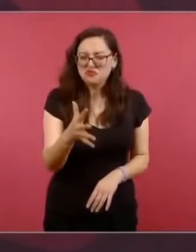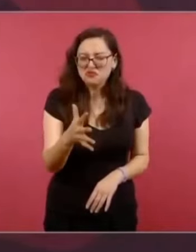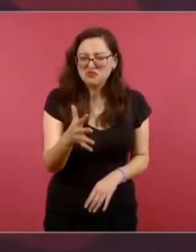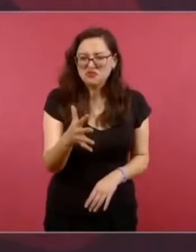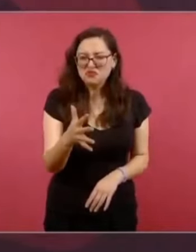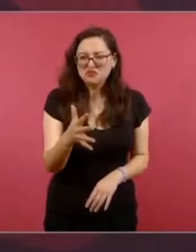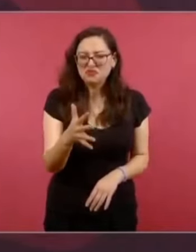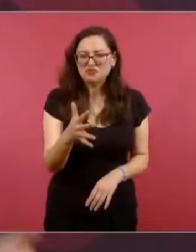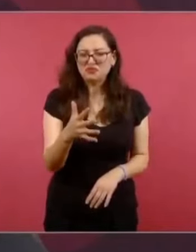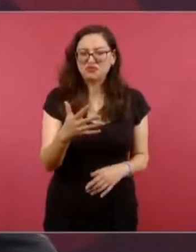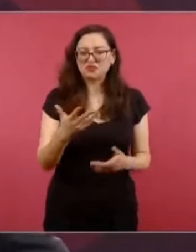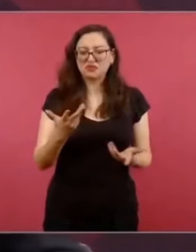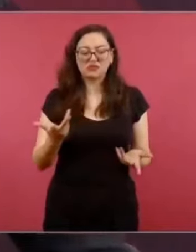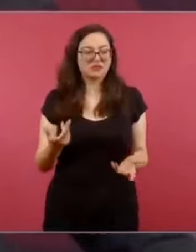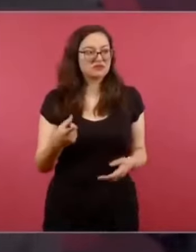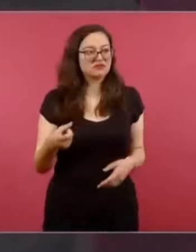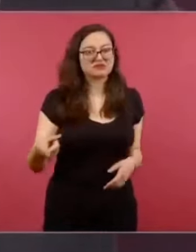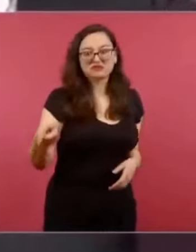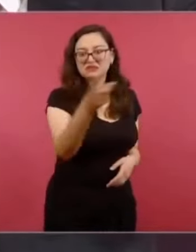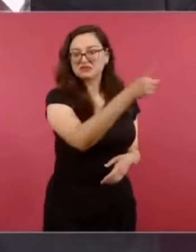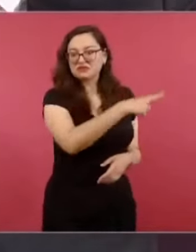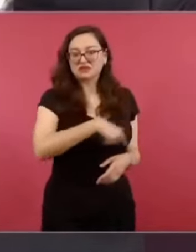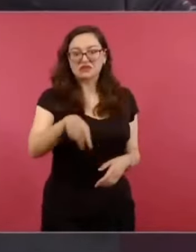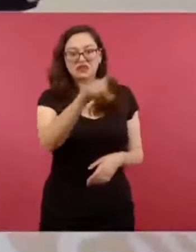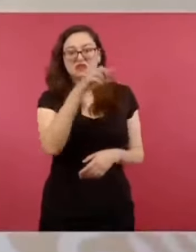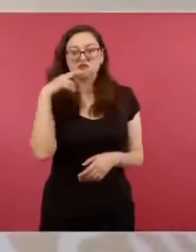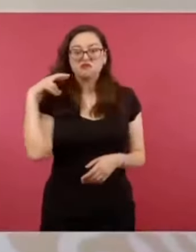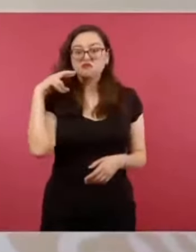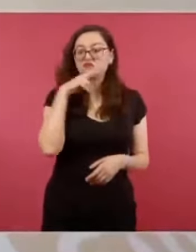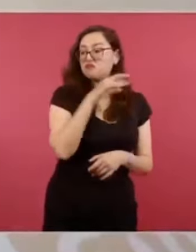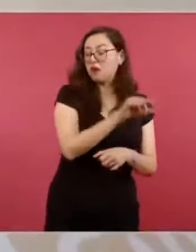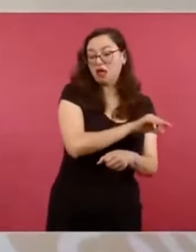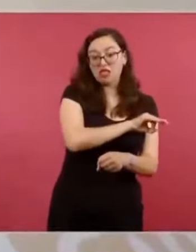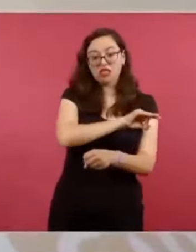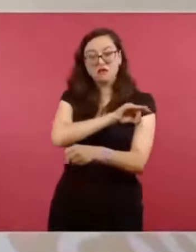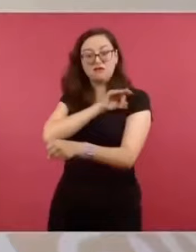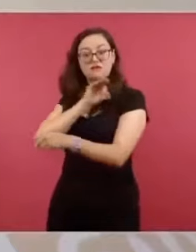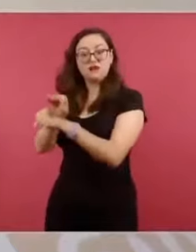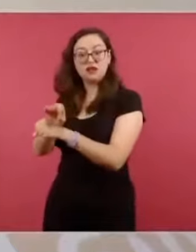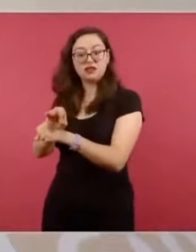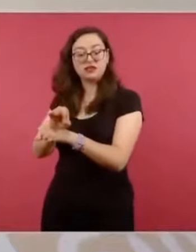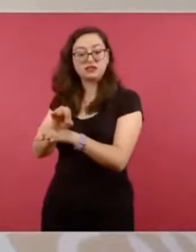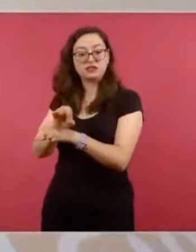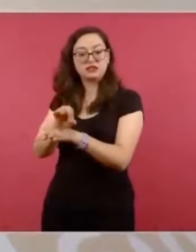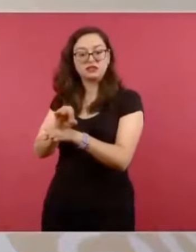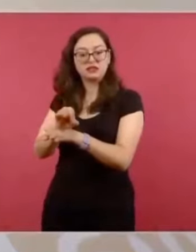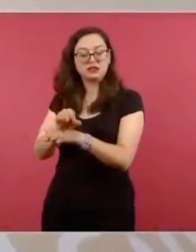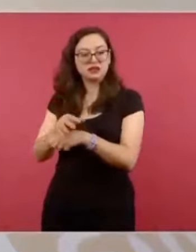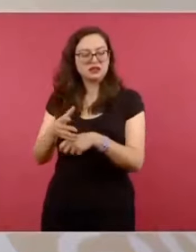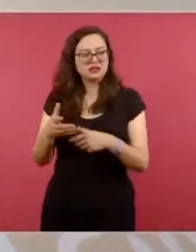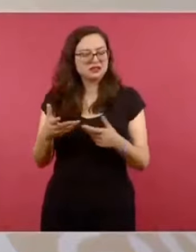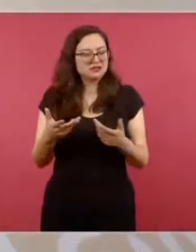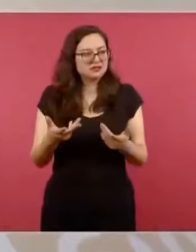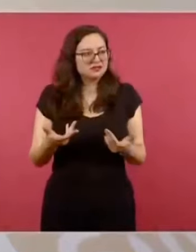¿Y cómo salen a defender a esta persona? Cientos.